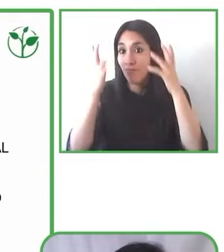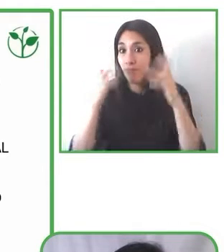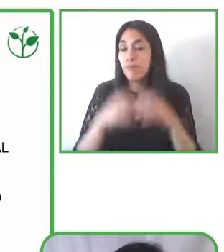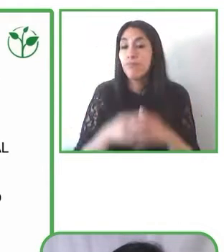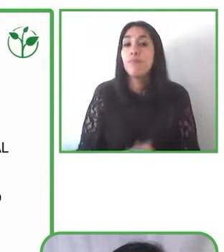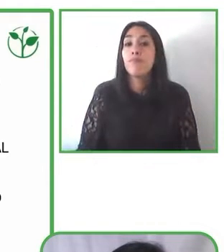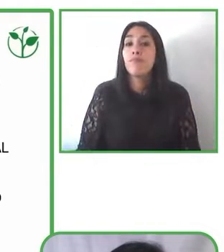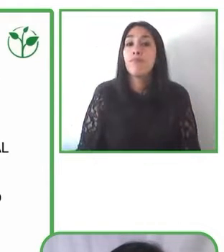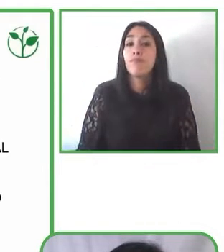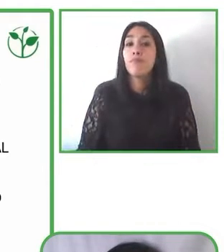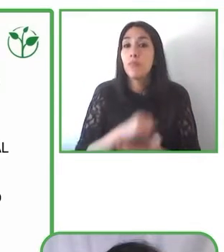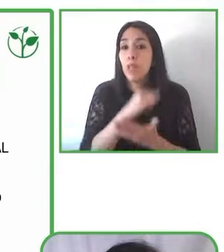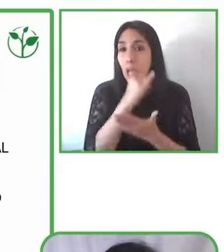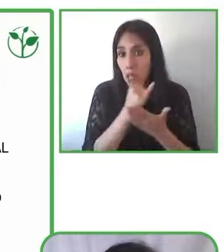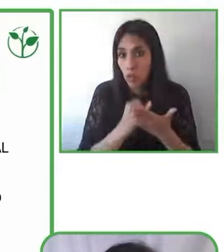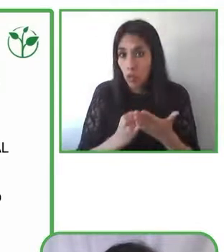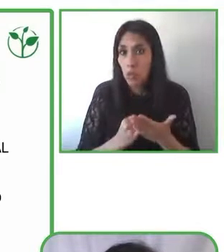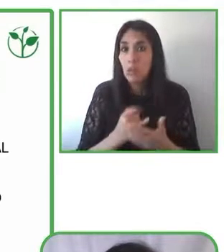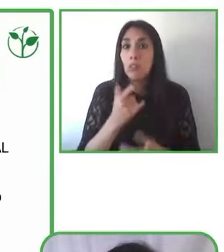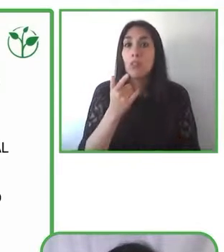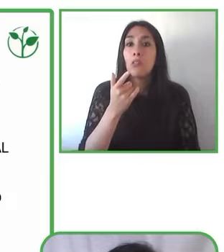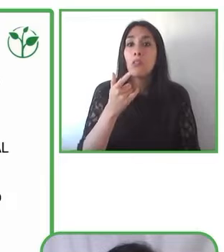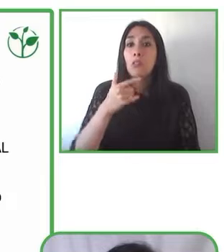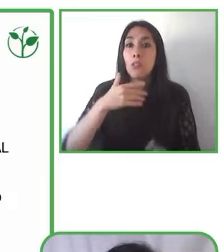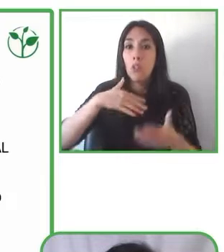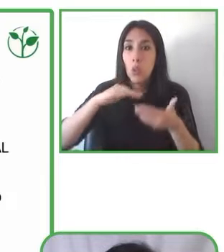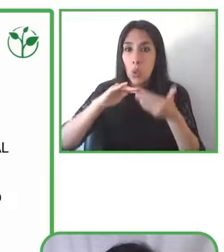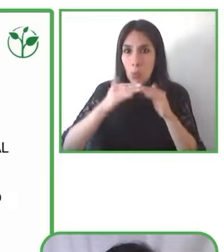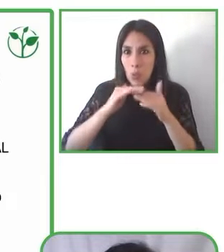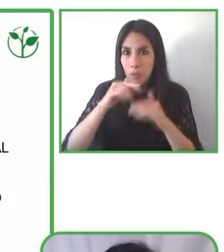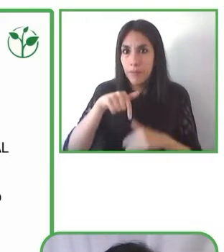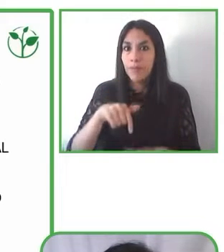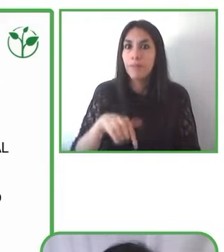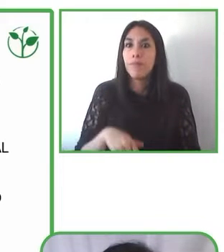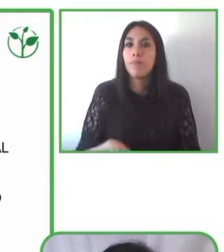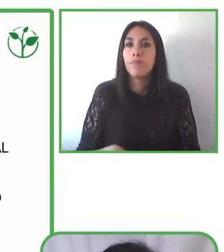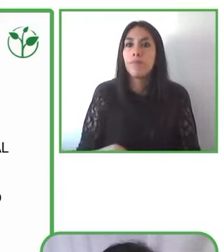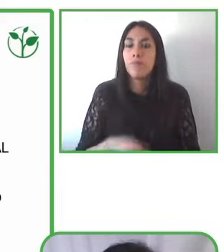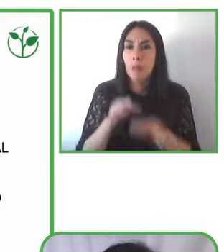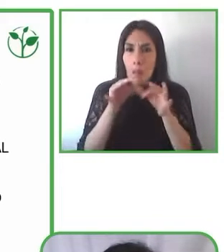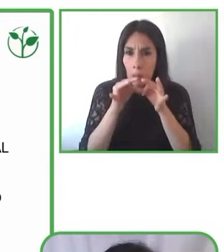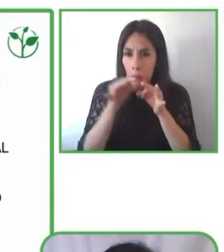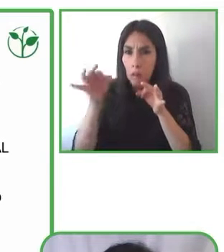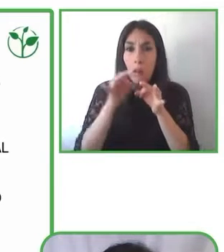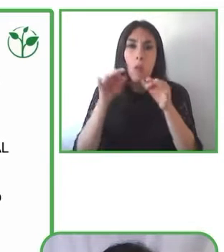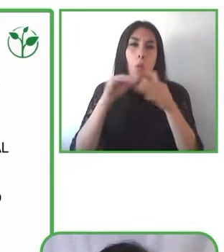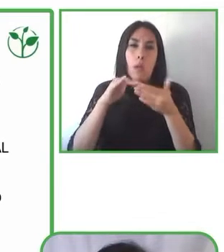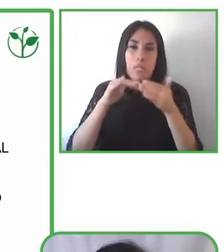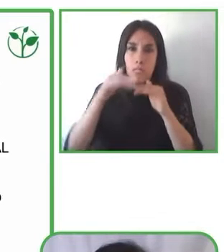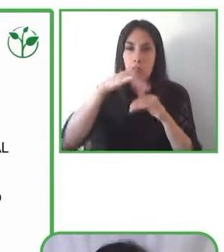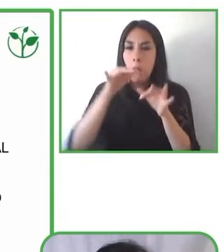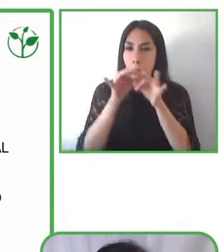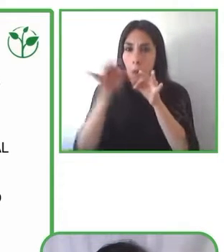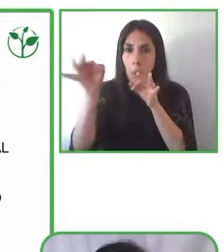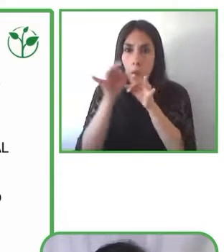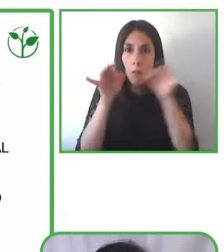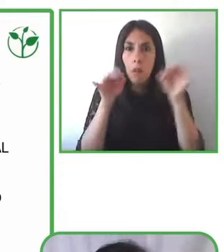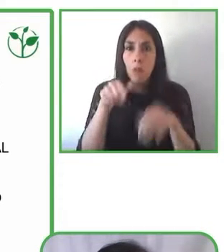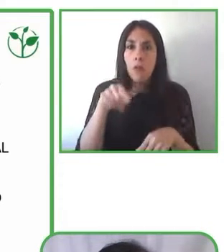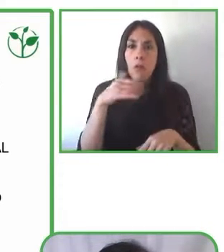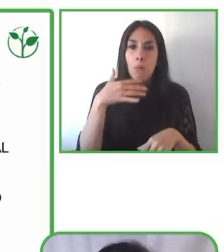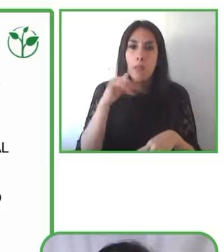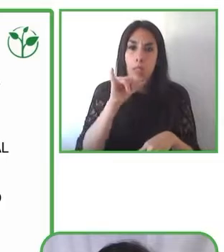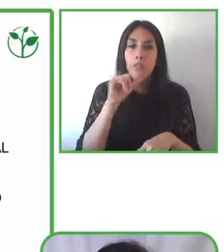provincial y local. fundamentalmente también hacemos mucho hincapié en la accesibilidad